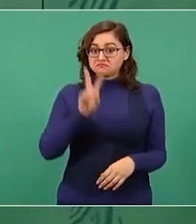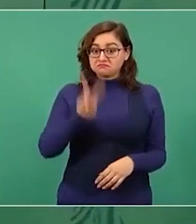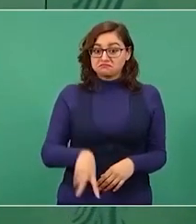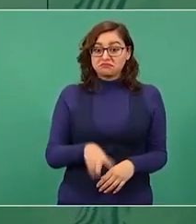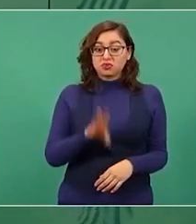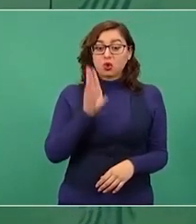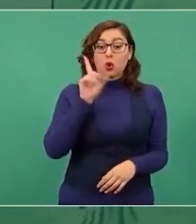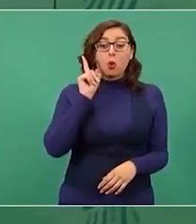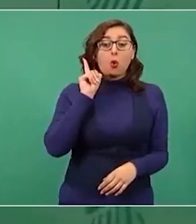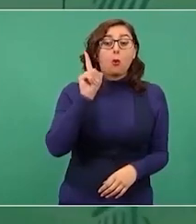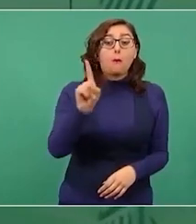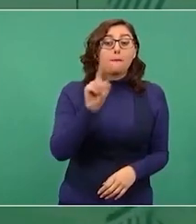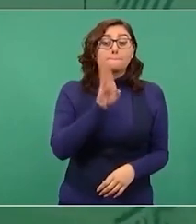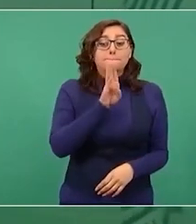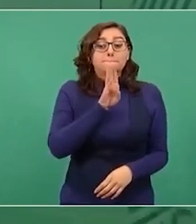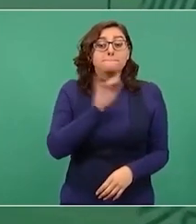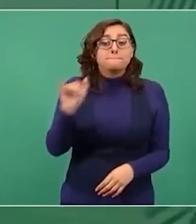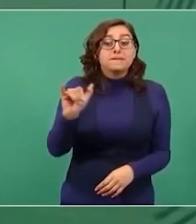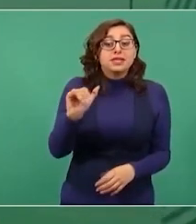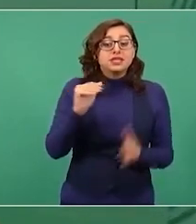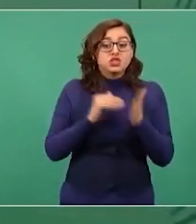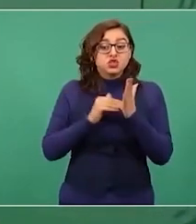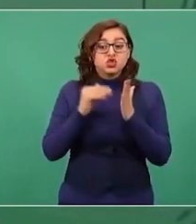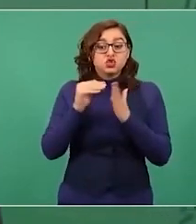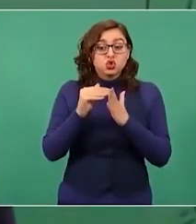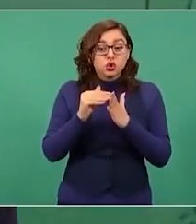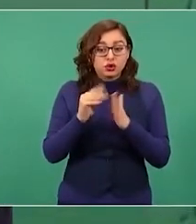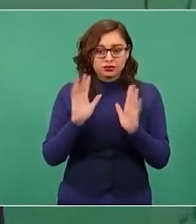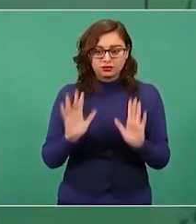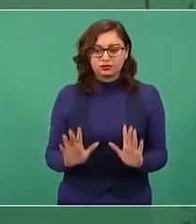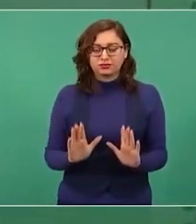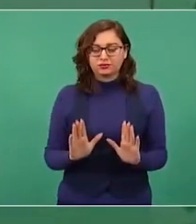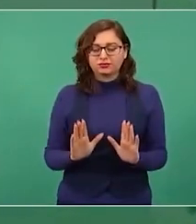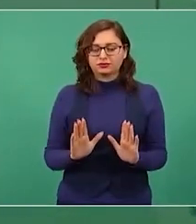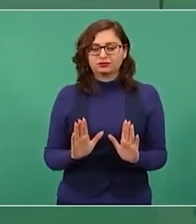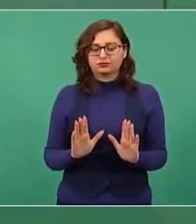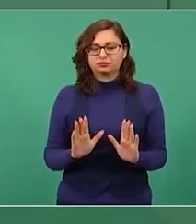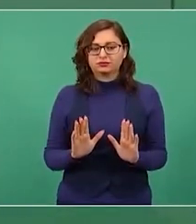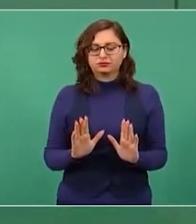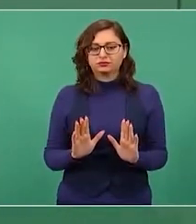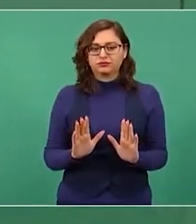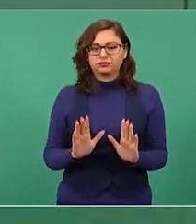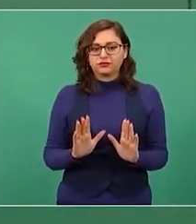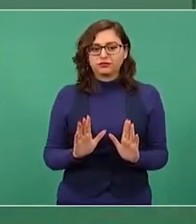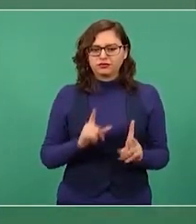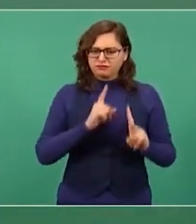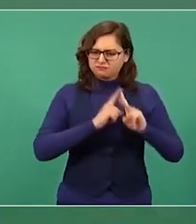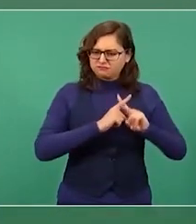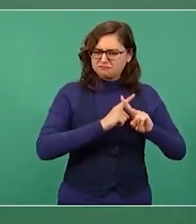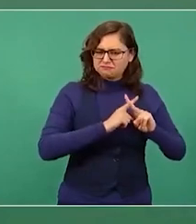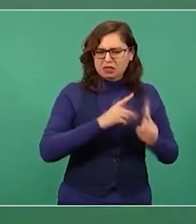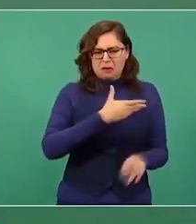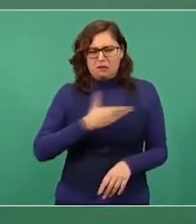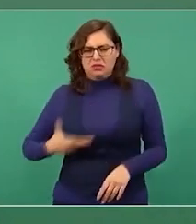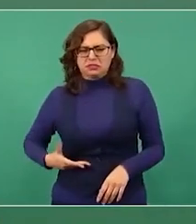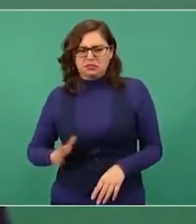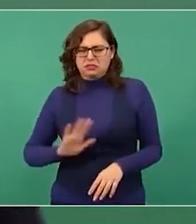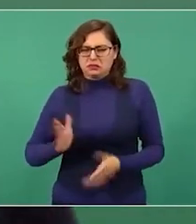billón. Fíjense en un economista, ya no hablemos del presidente,